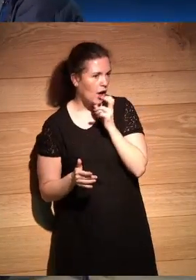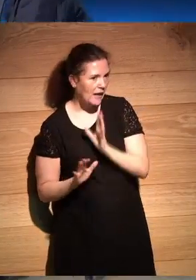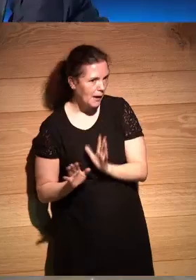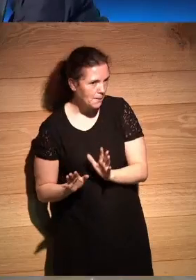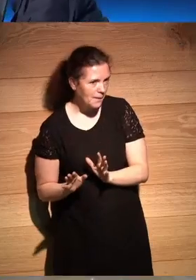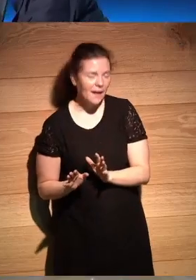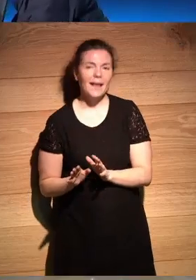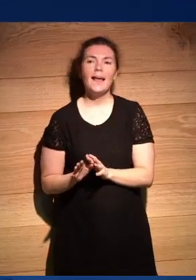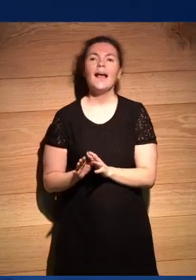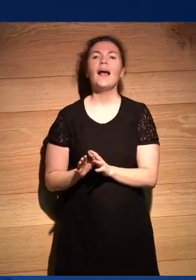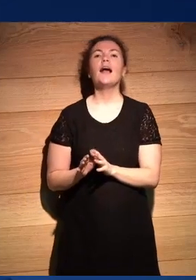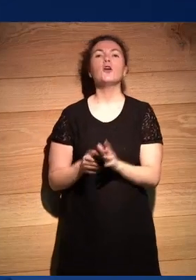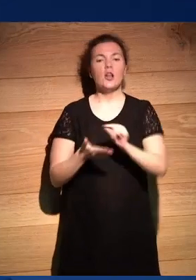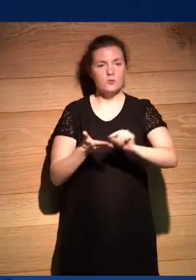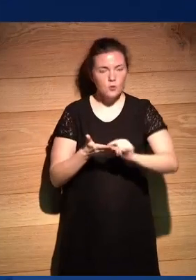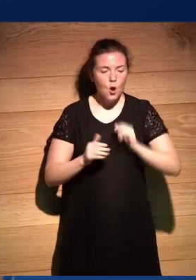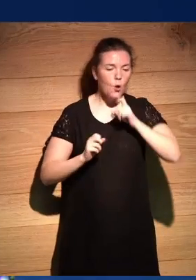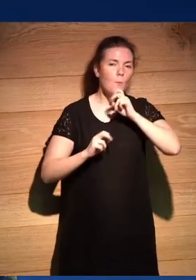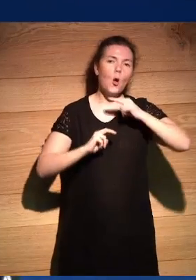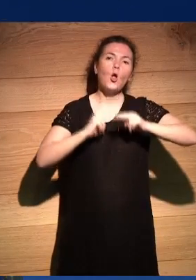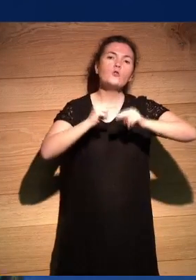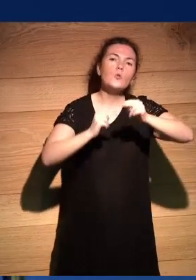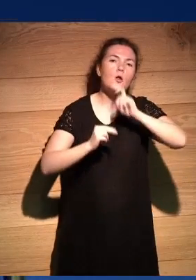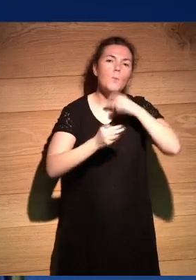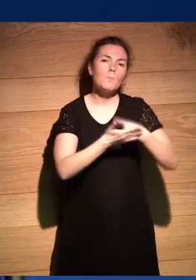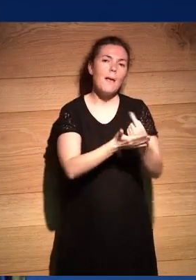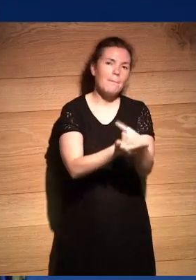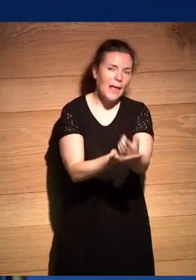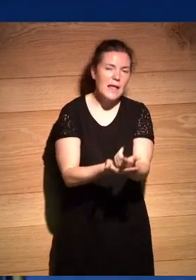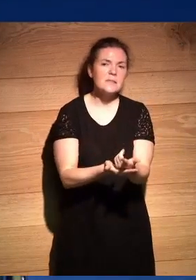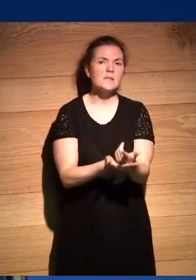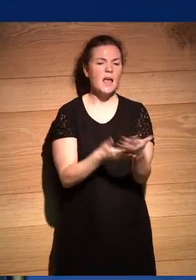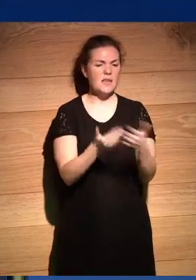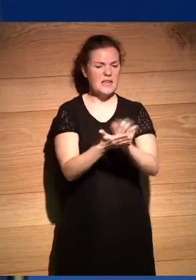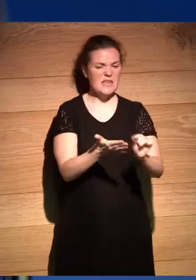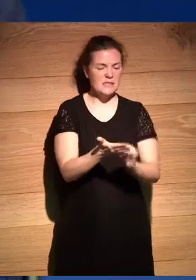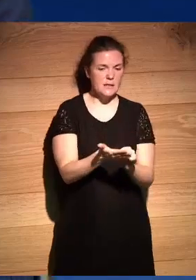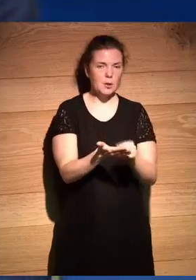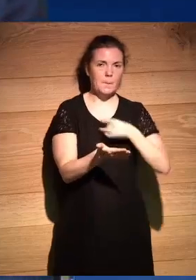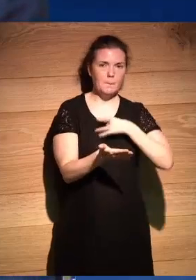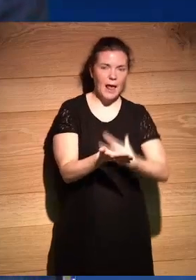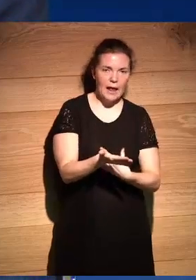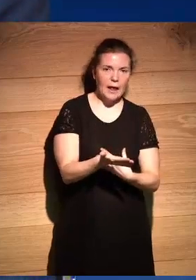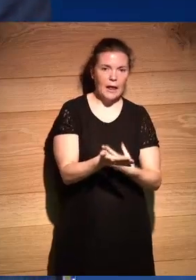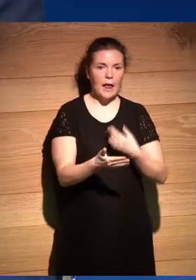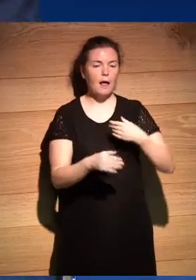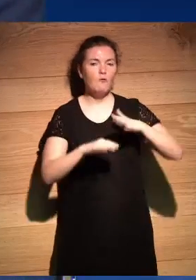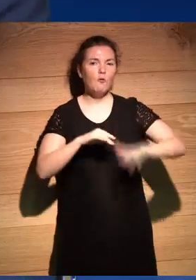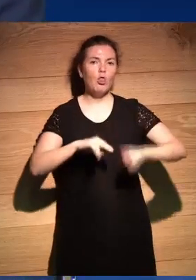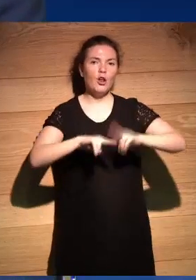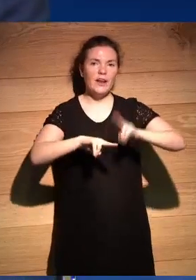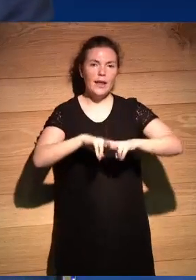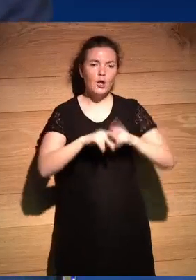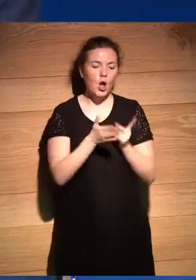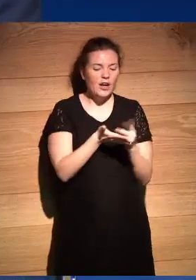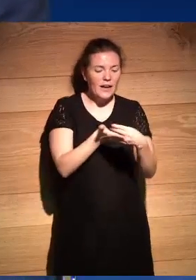con referencias con cómo se iba construyendo con mapas está escrito en letra blanca sobre negro recortes